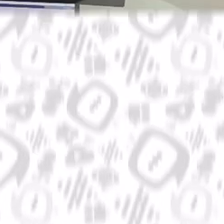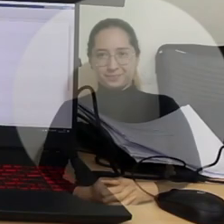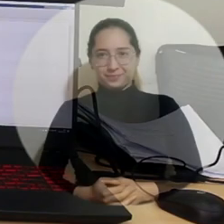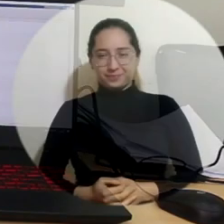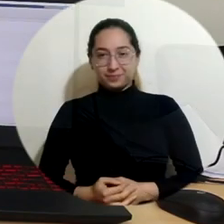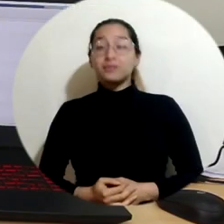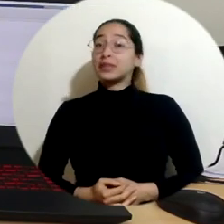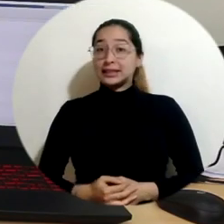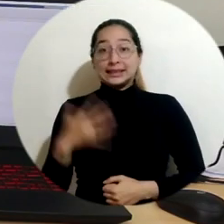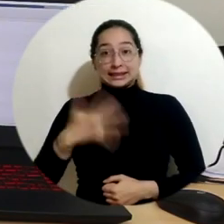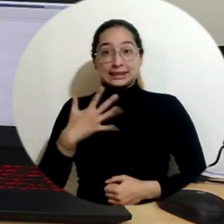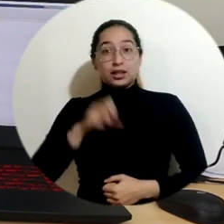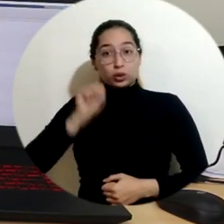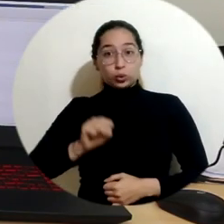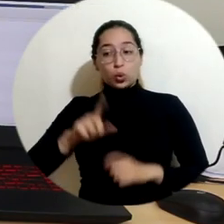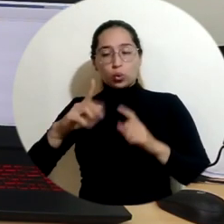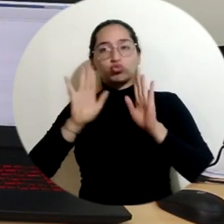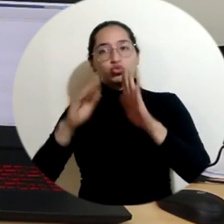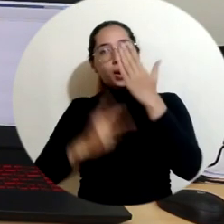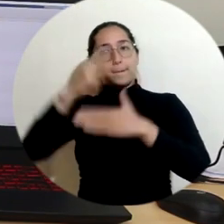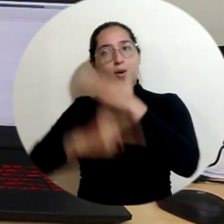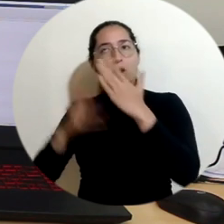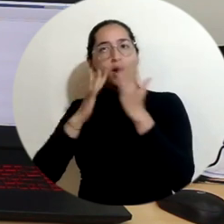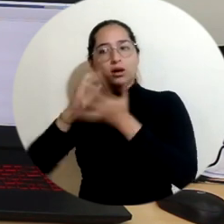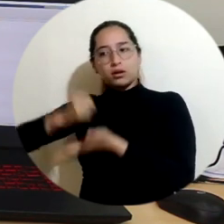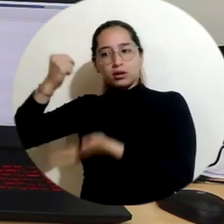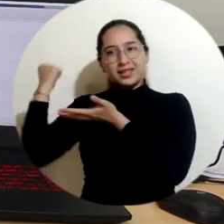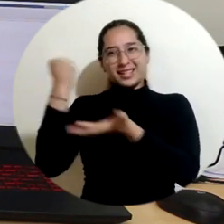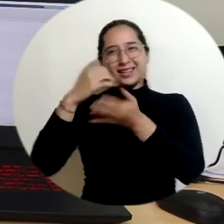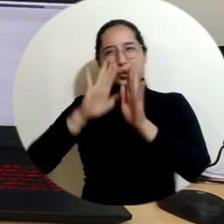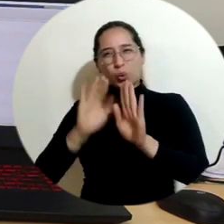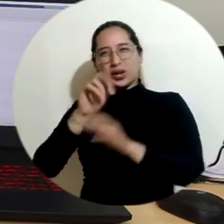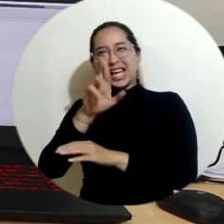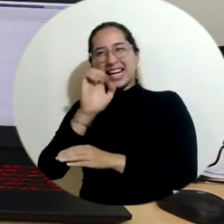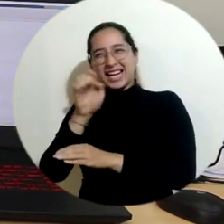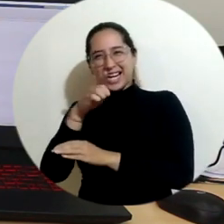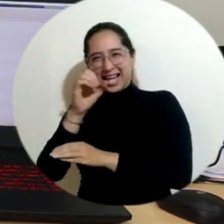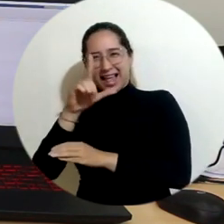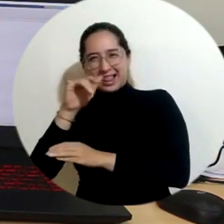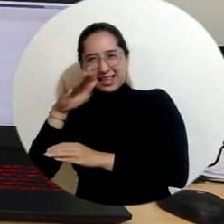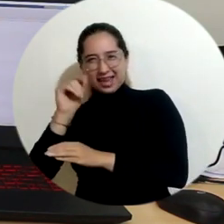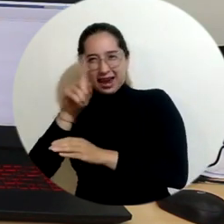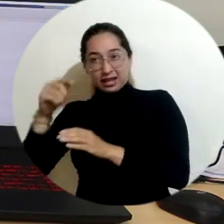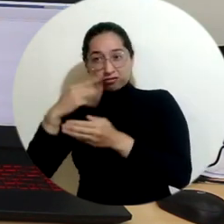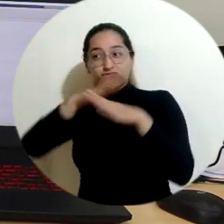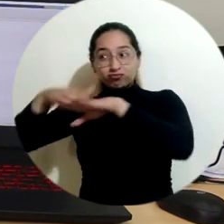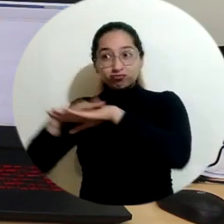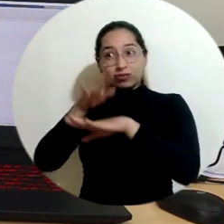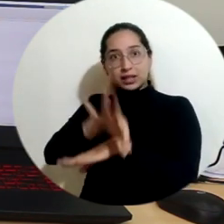Es un proyecto financiado a través del Sistema General de Regalías y que fue favorecida la Universidad del